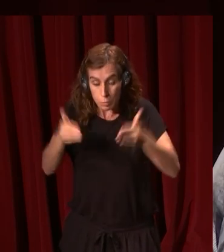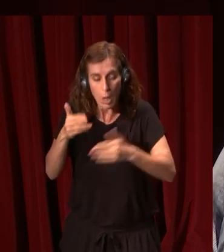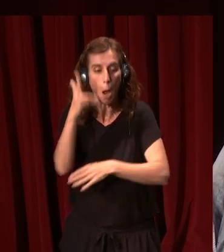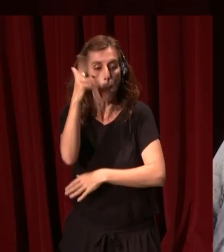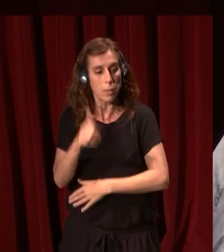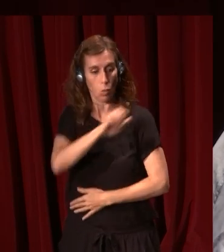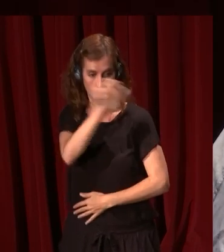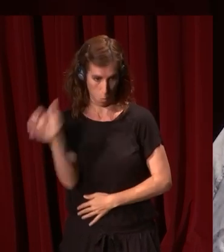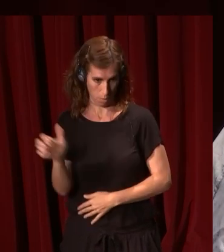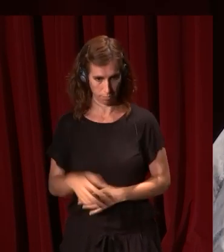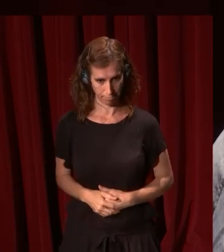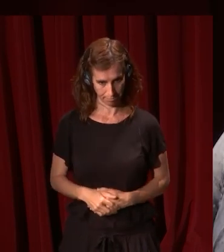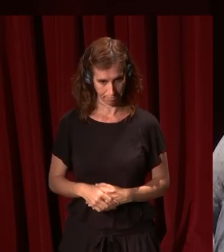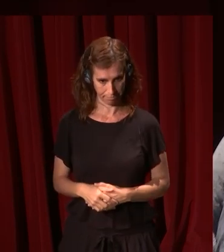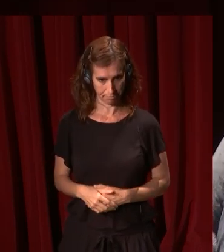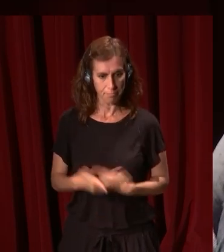pintura europea.